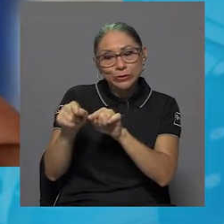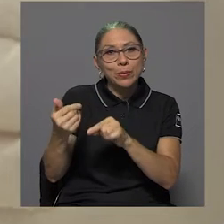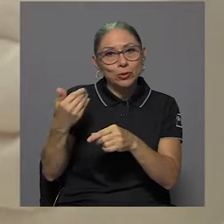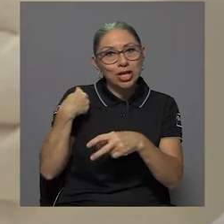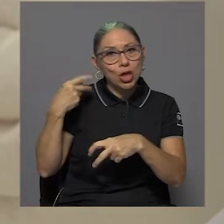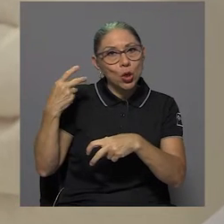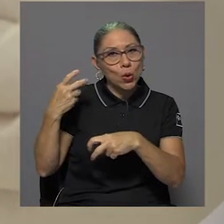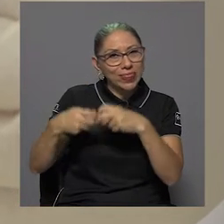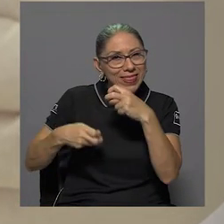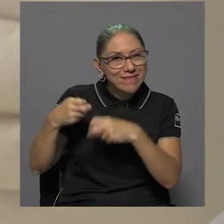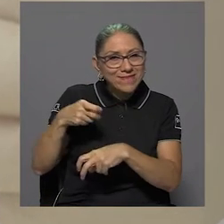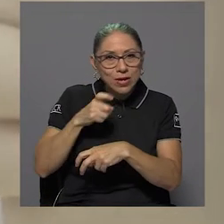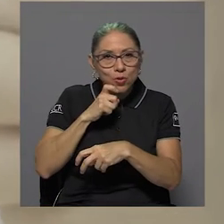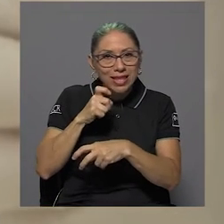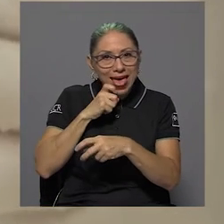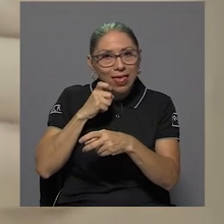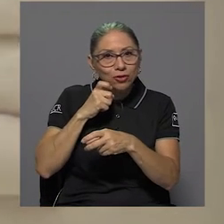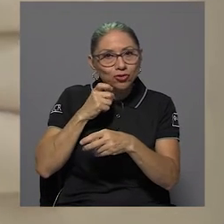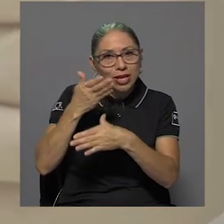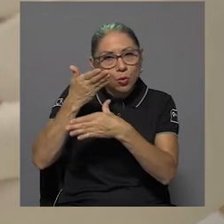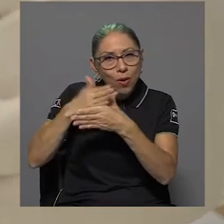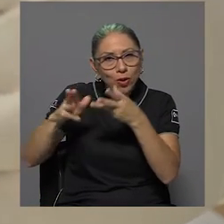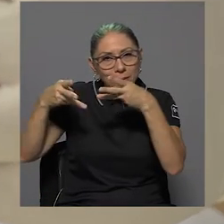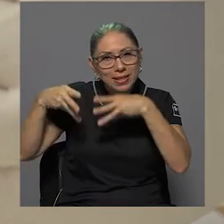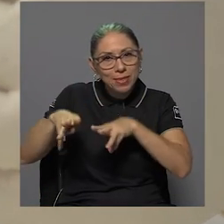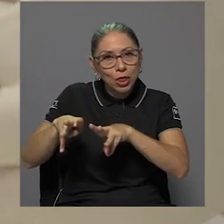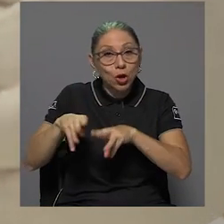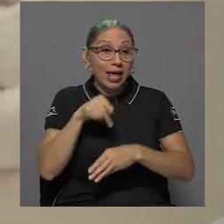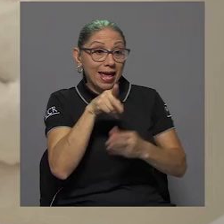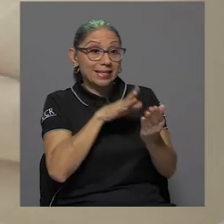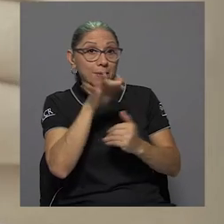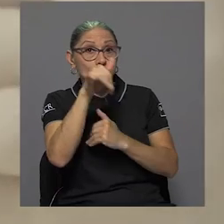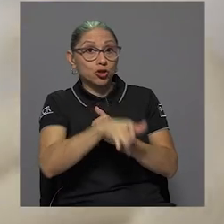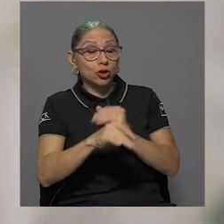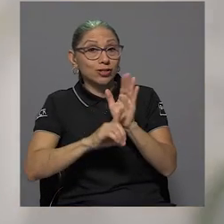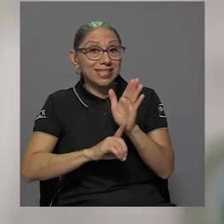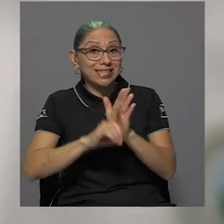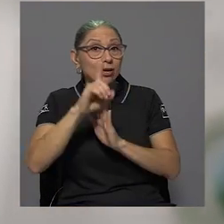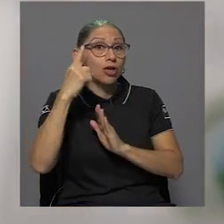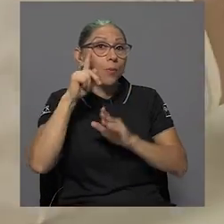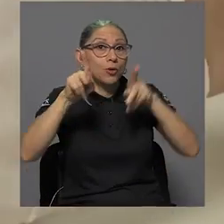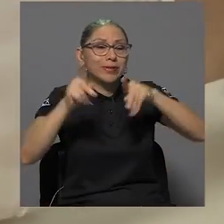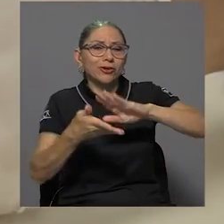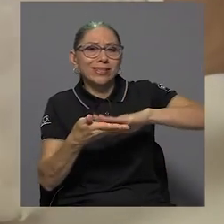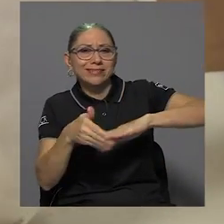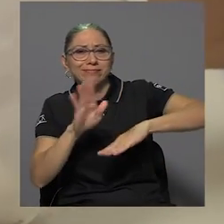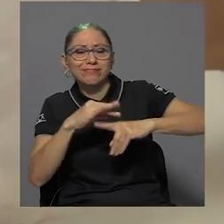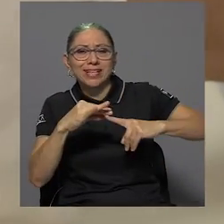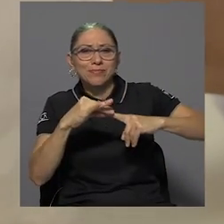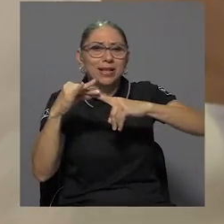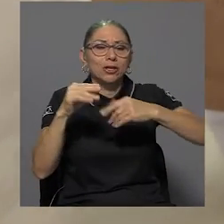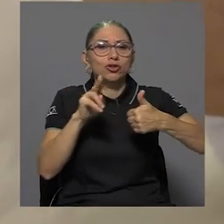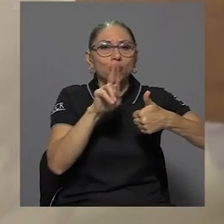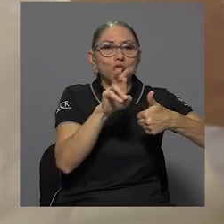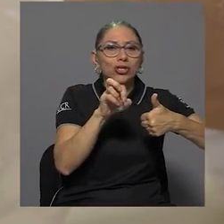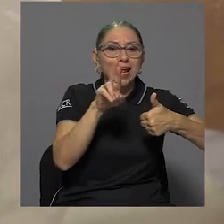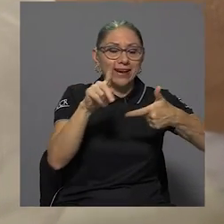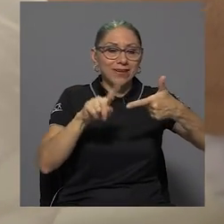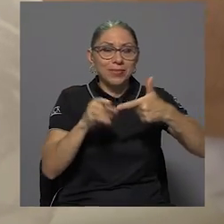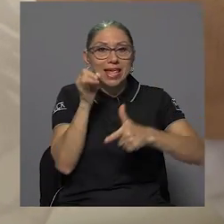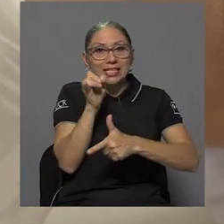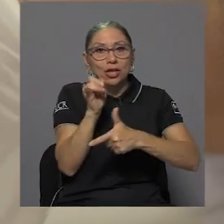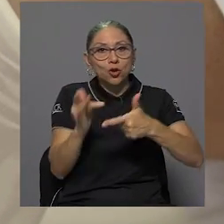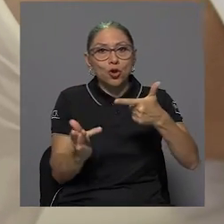en cuanto a la parte metodológica. El proyecto es desarrollado por expertos de la UCR, el Instituto